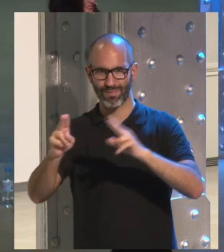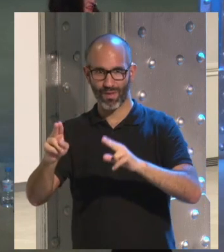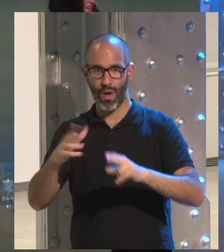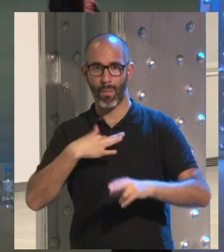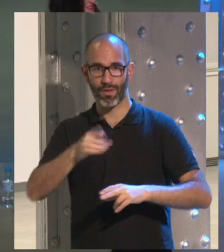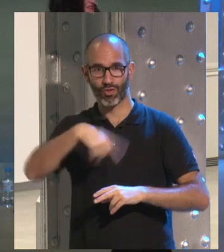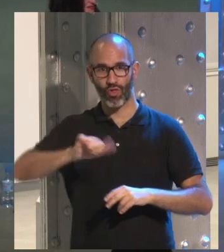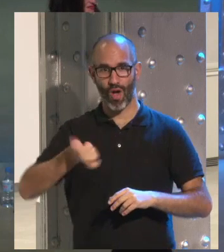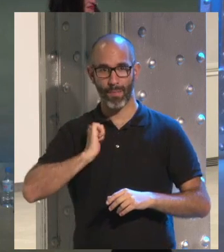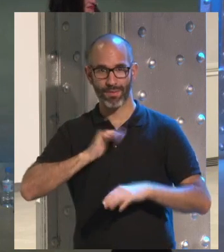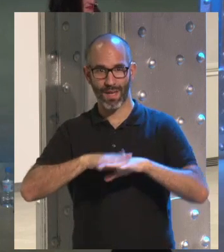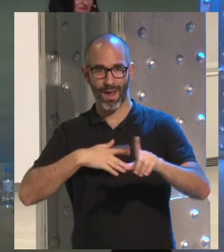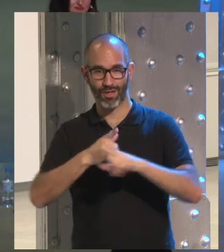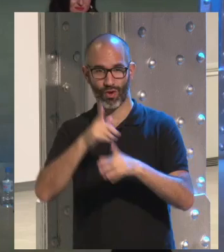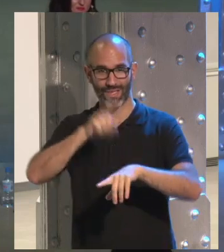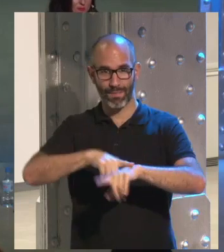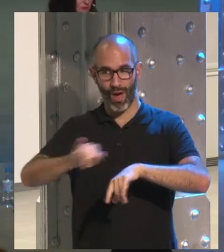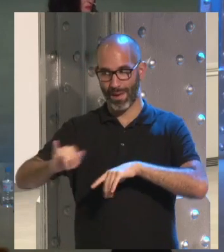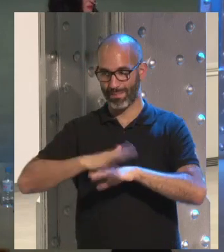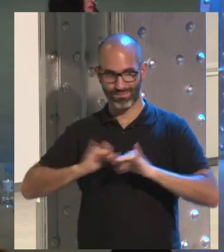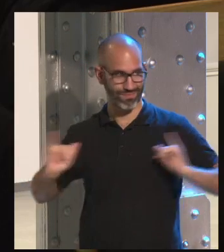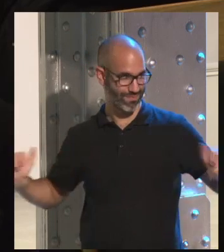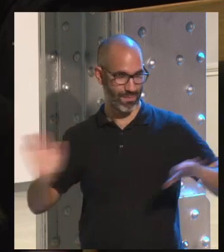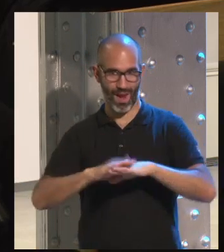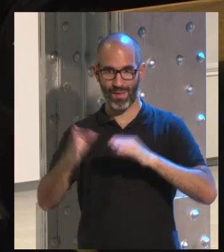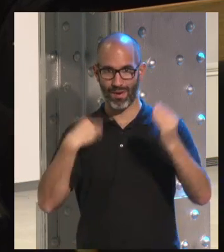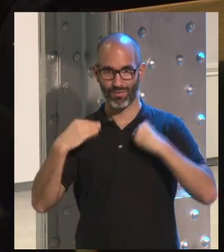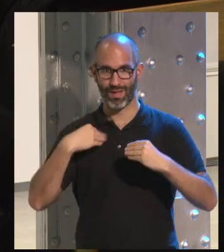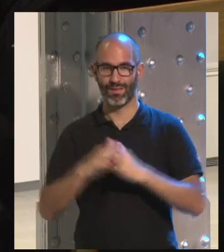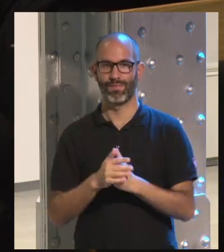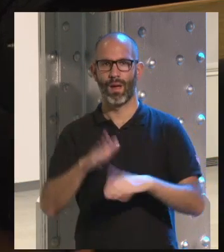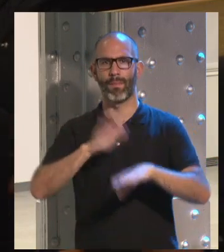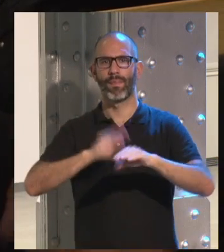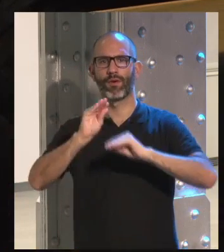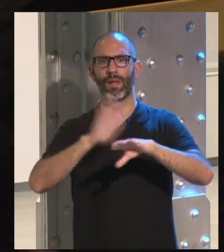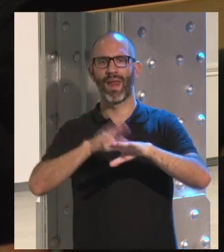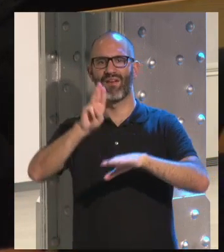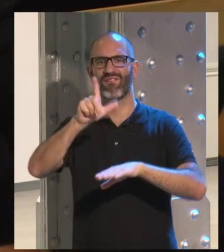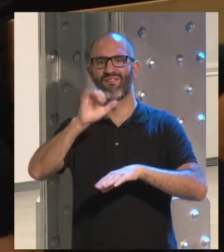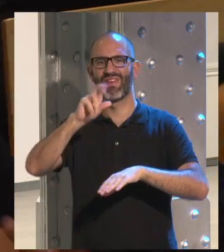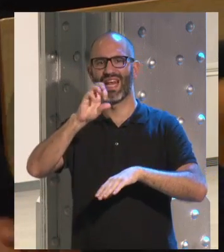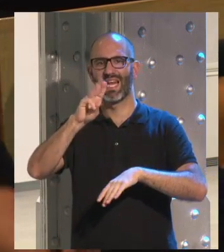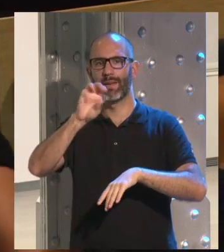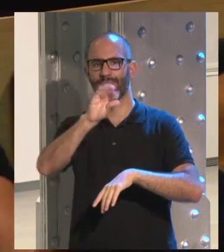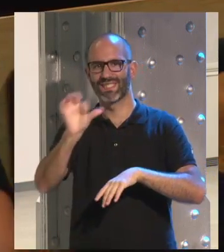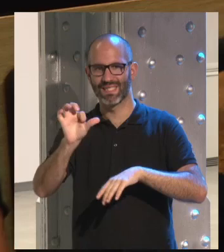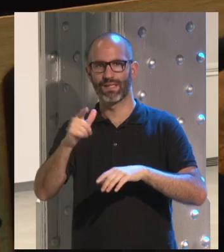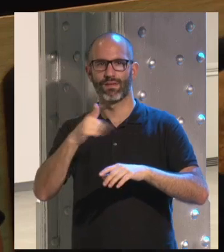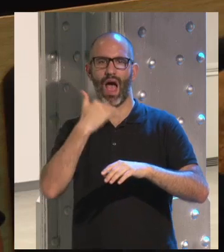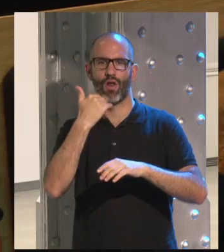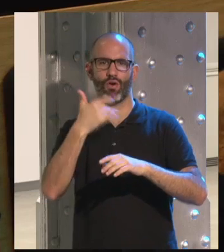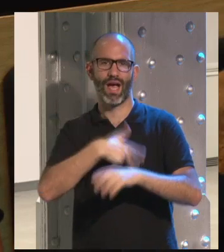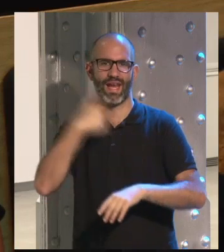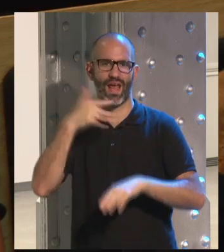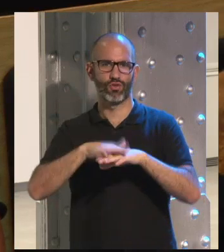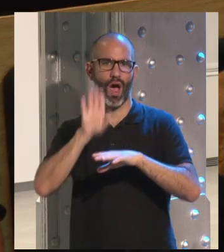estaría bien que aprovechéis ahora este momento que los tenemos aquí a ellos bueno mi pregunta era para Filipe y bueno de alguna forma también muy general en base a lo que